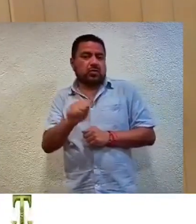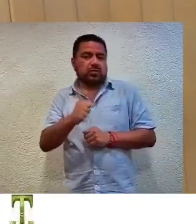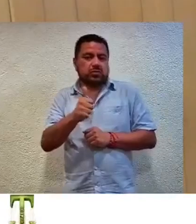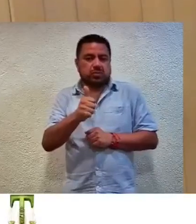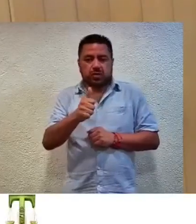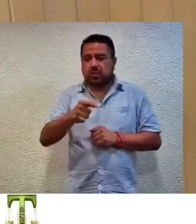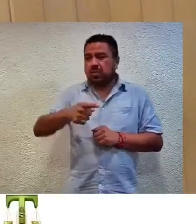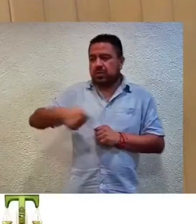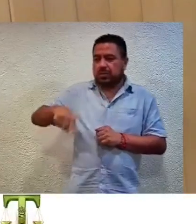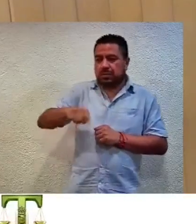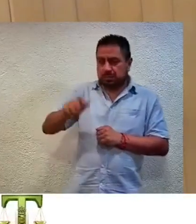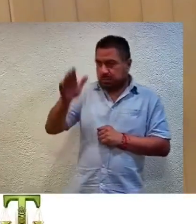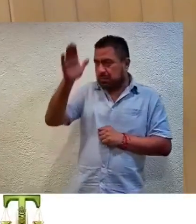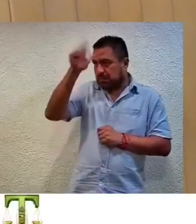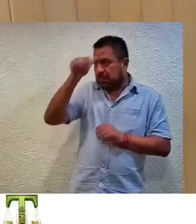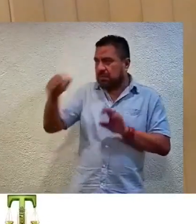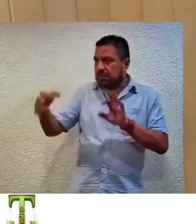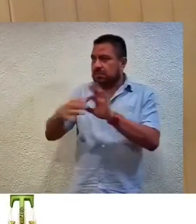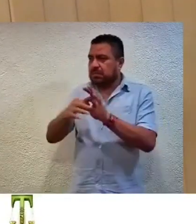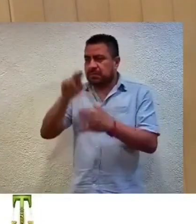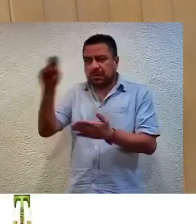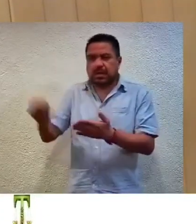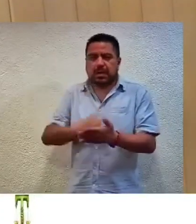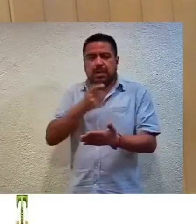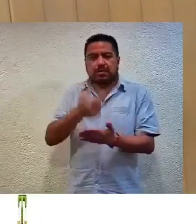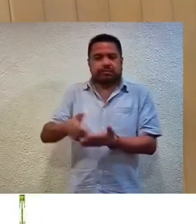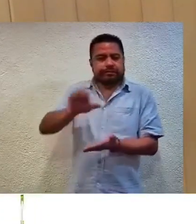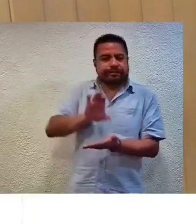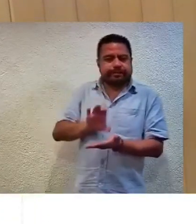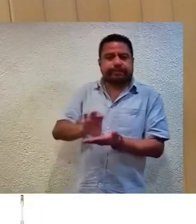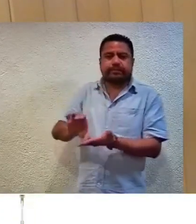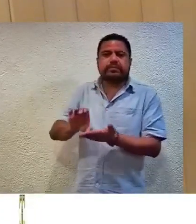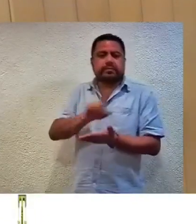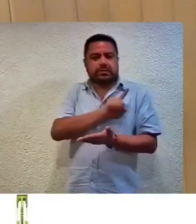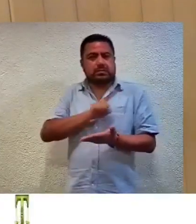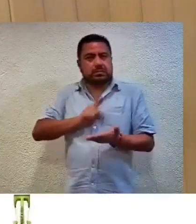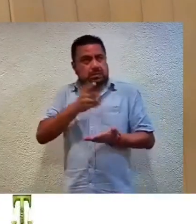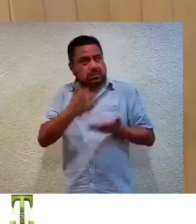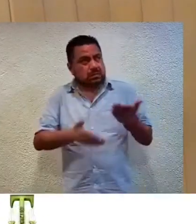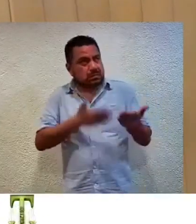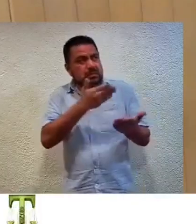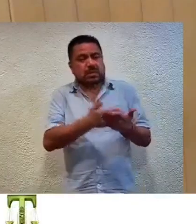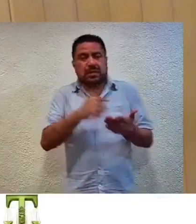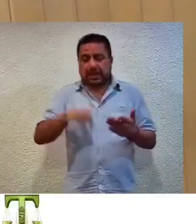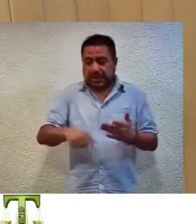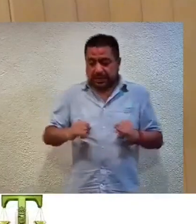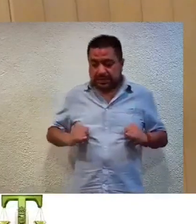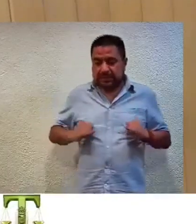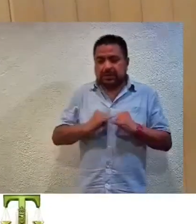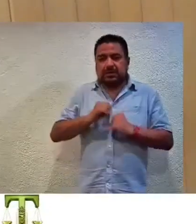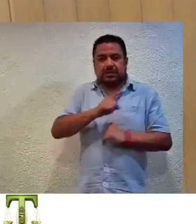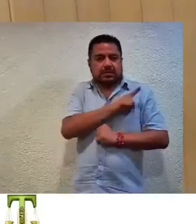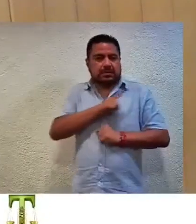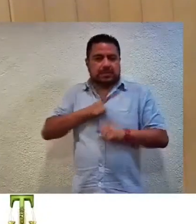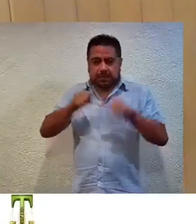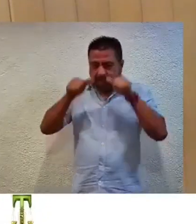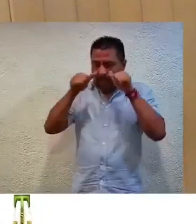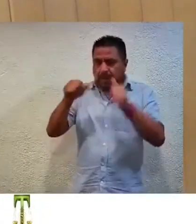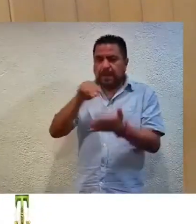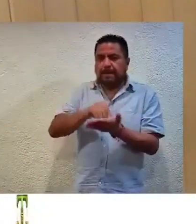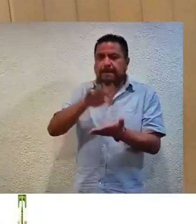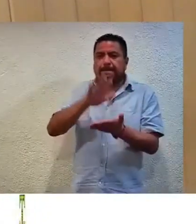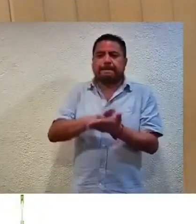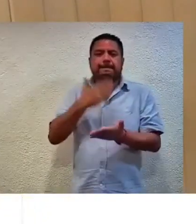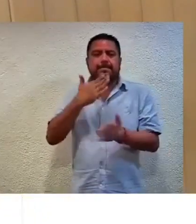las partes suscribieron un convenio laboral con recibo finiquito, solicitando a esta autoridad jurisdiccional cediera cumplimiento a lo establecido en el